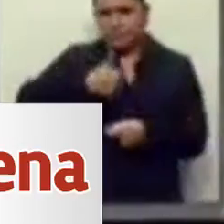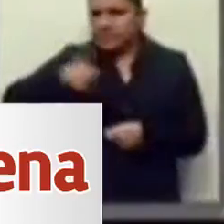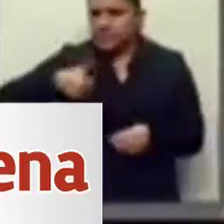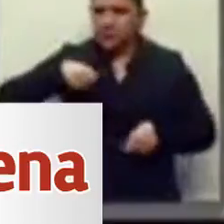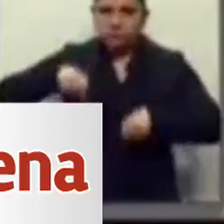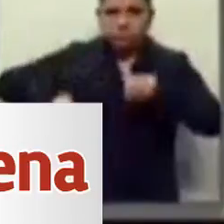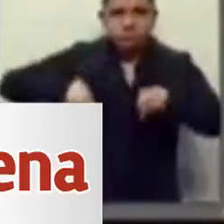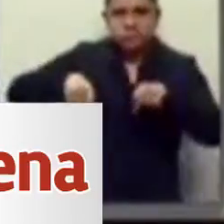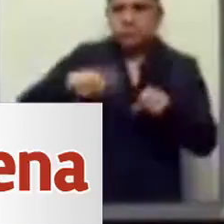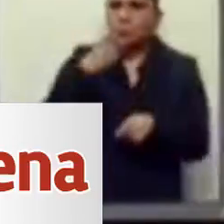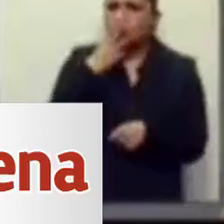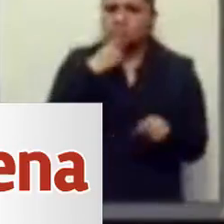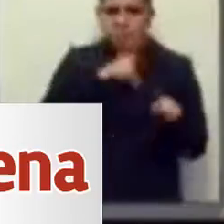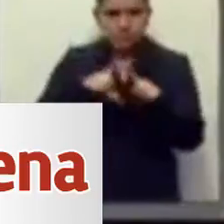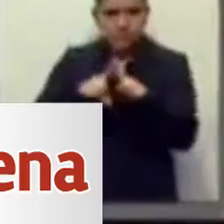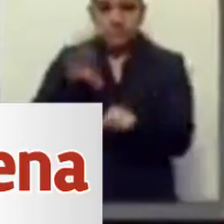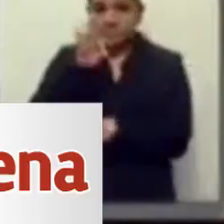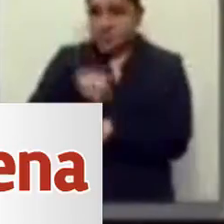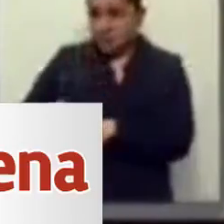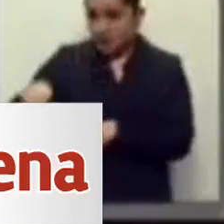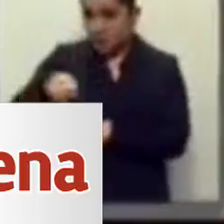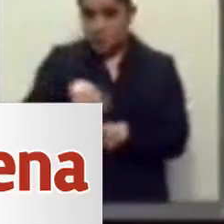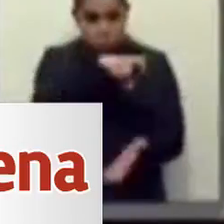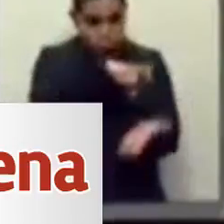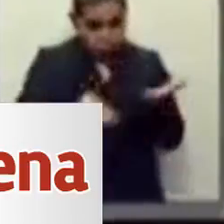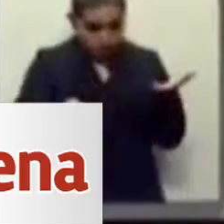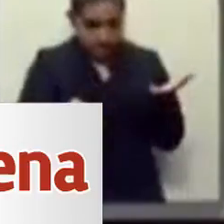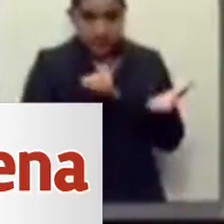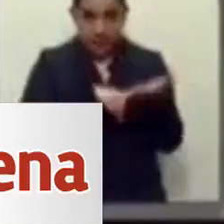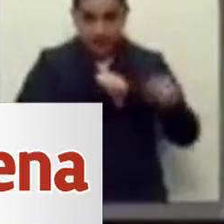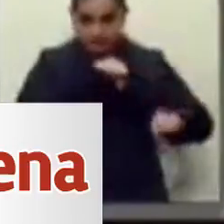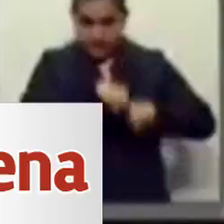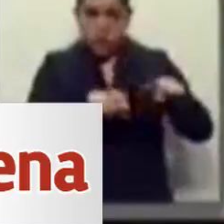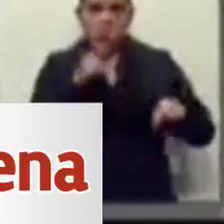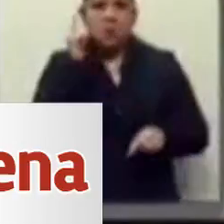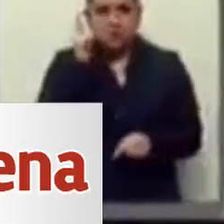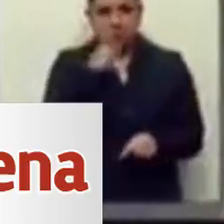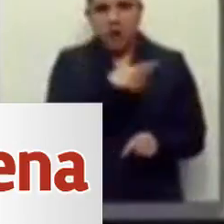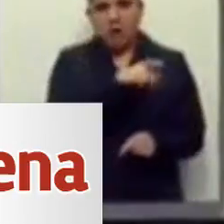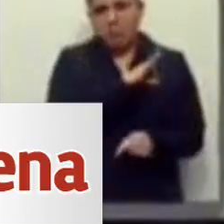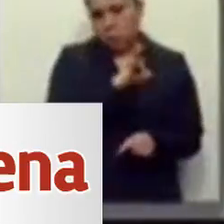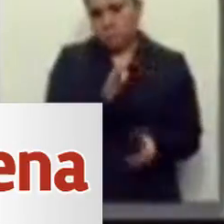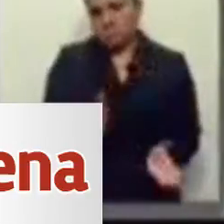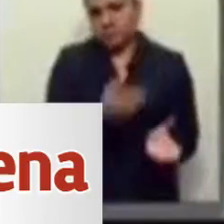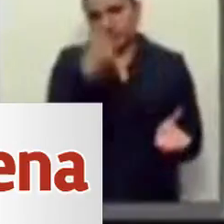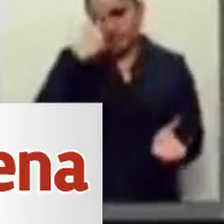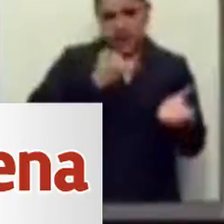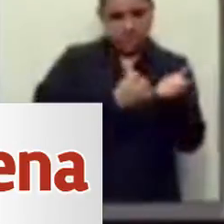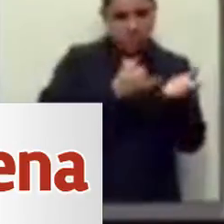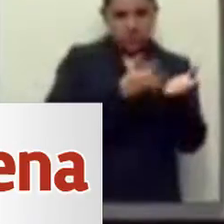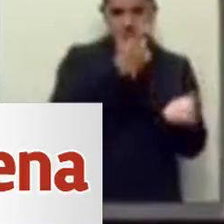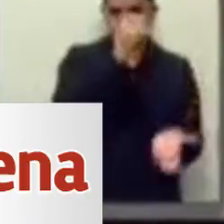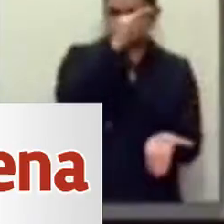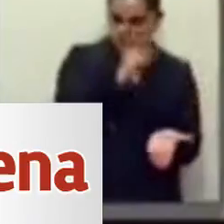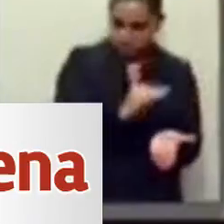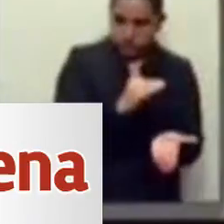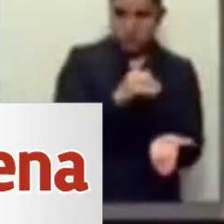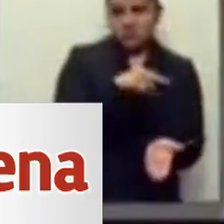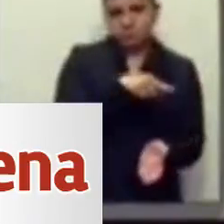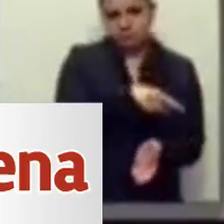proponiendo que su compra pueda ser deducible sobre la renta para las personas físicas. Y nos